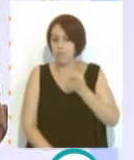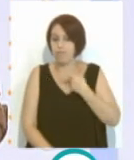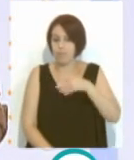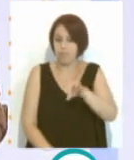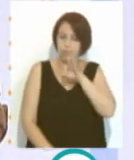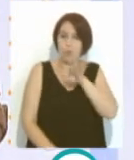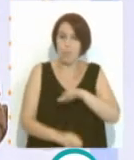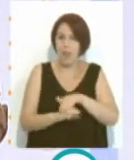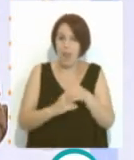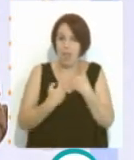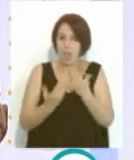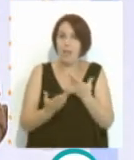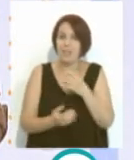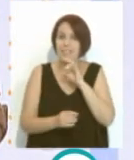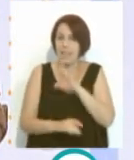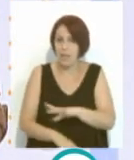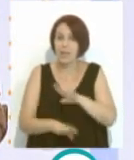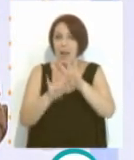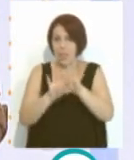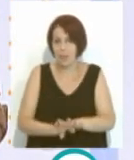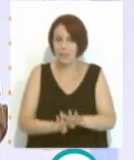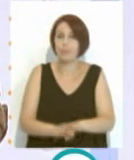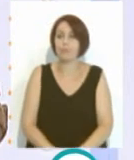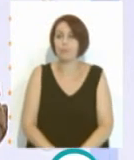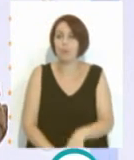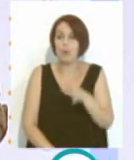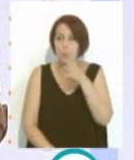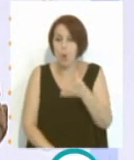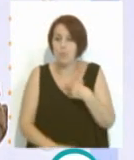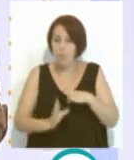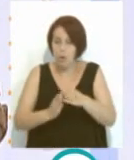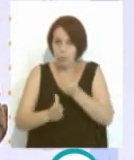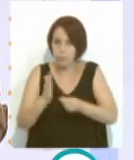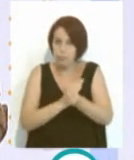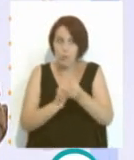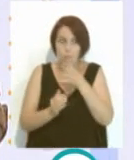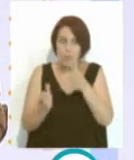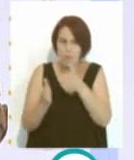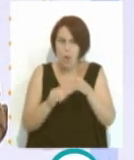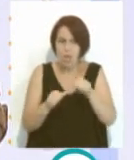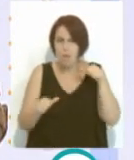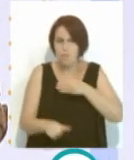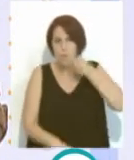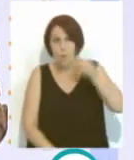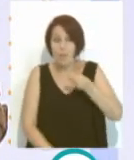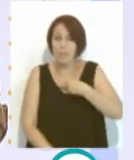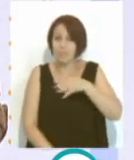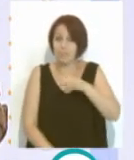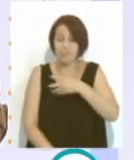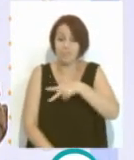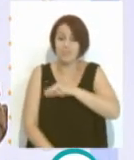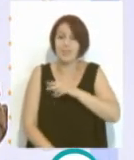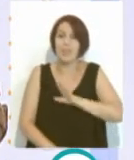dárselo realmente era Iza Carcelén, porque era del puerto y por el temporadón que ha hecho pues la verdad que se lo merecía.